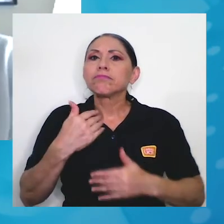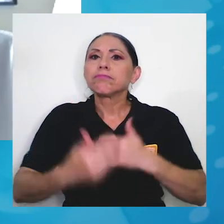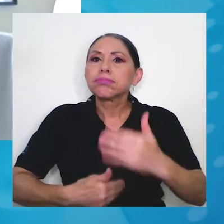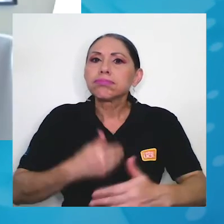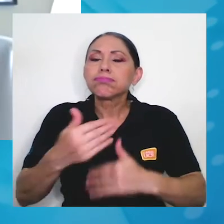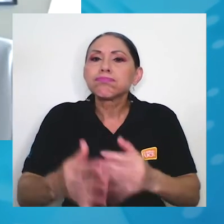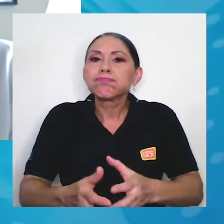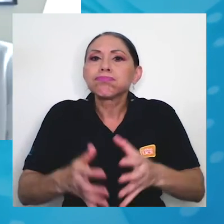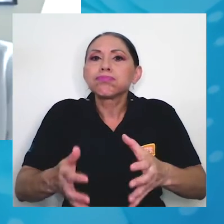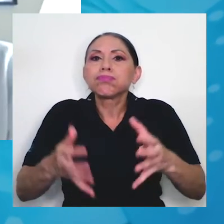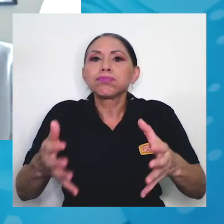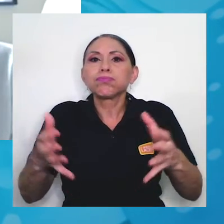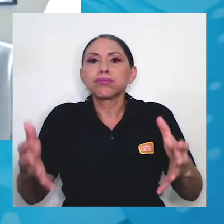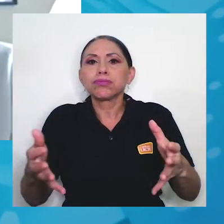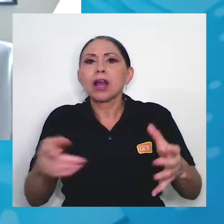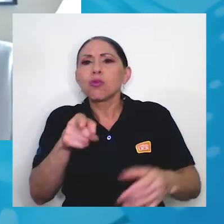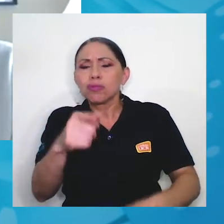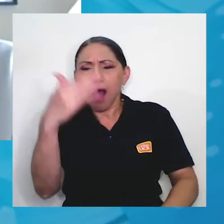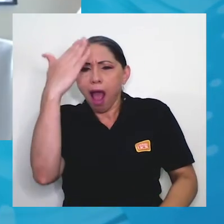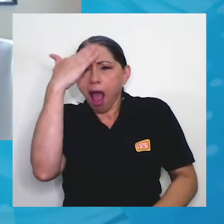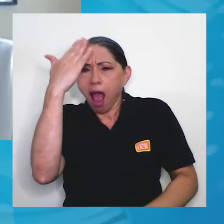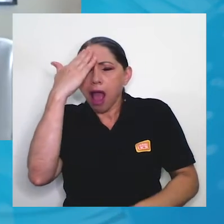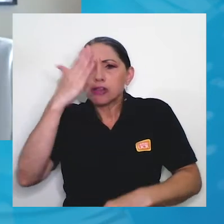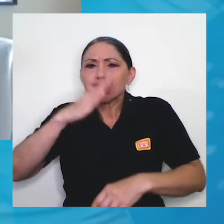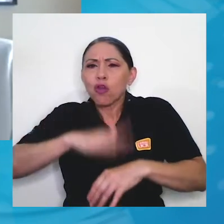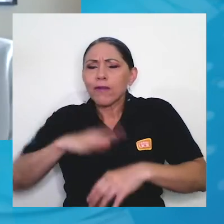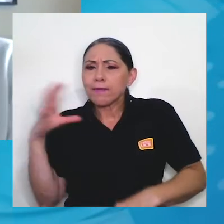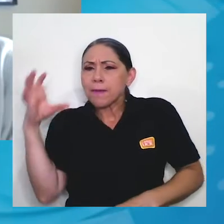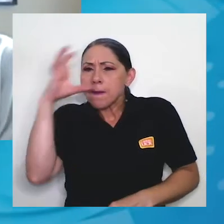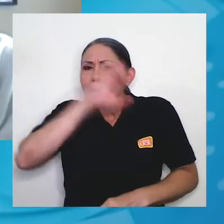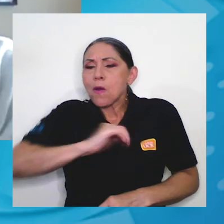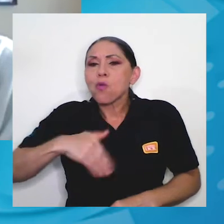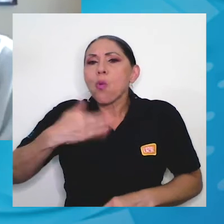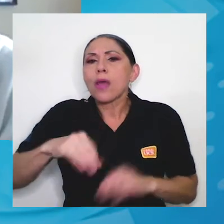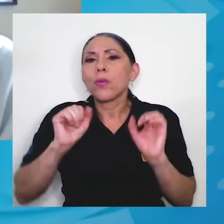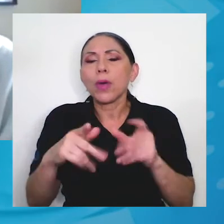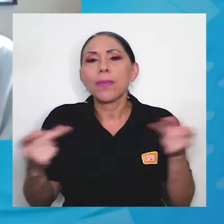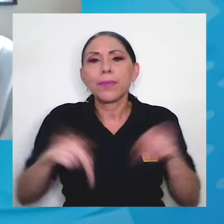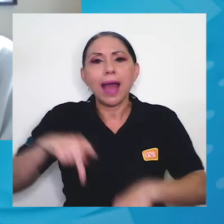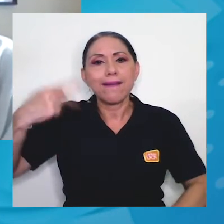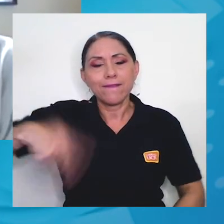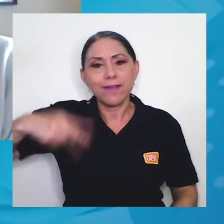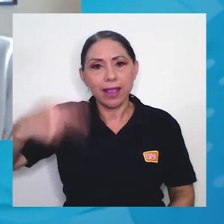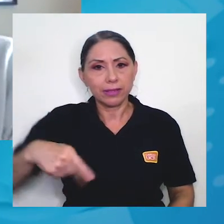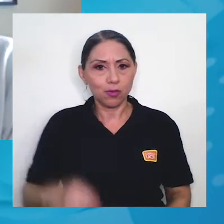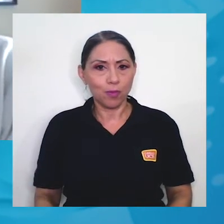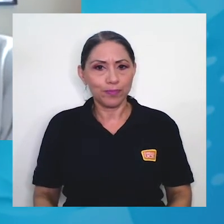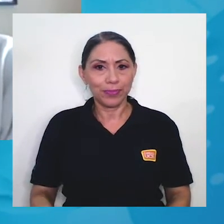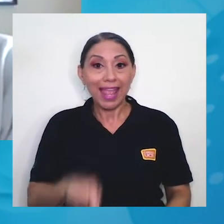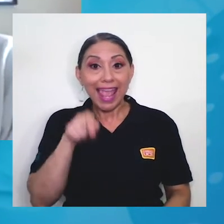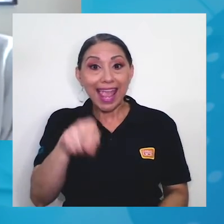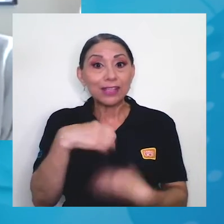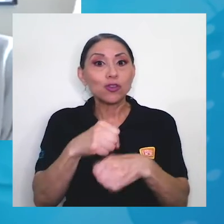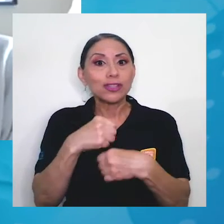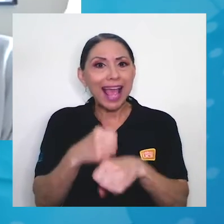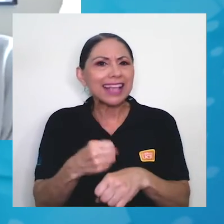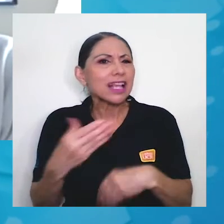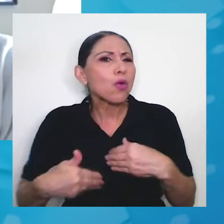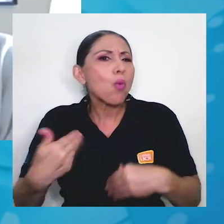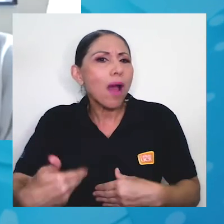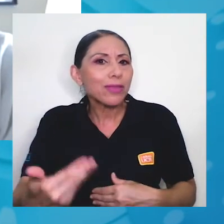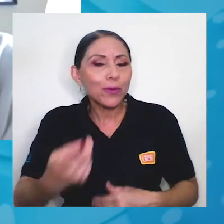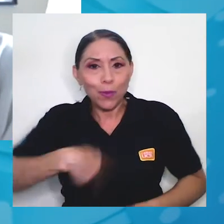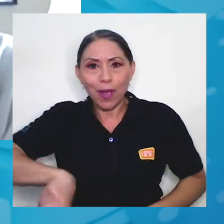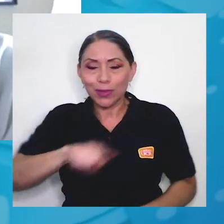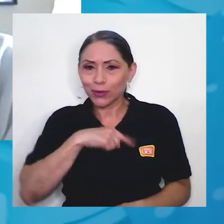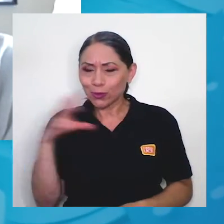conocimiento en la percepción del riesgo. Entonces eso se hace solamente cada vez que nosotros seamos cada vez más conscientes de que